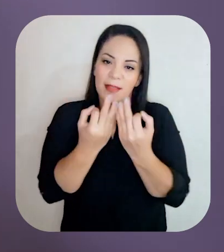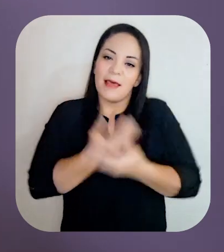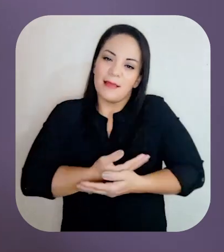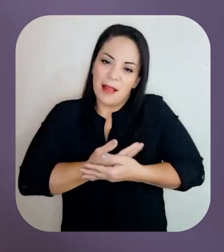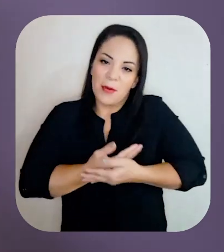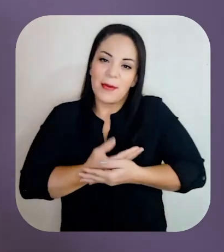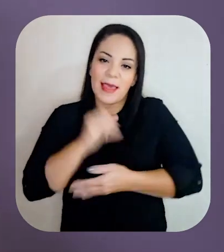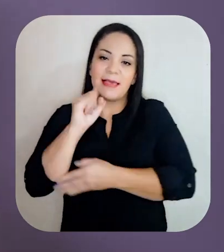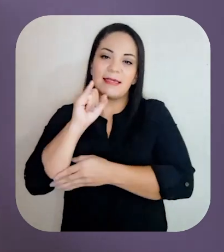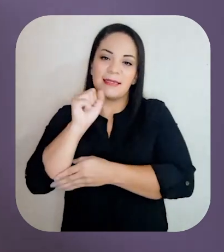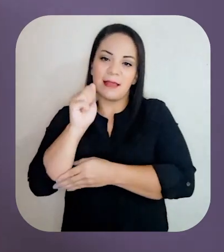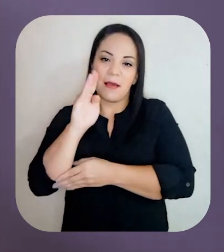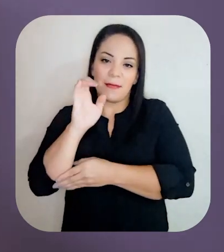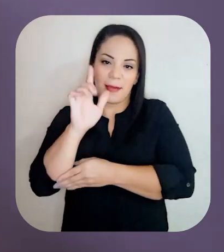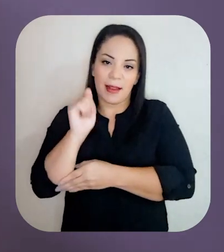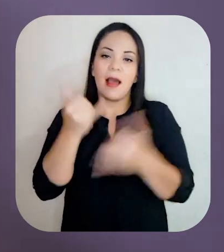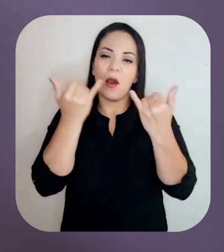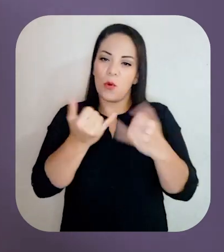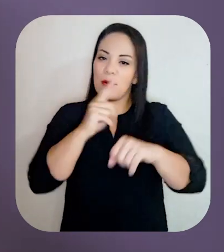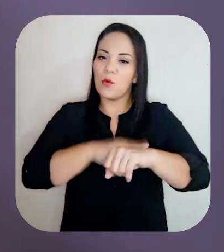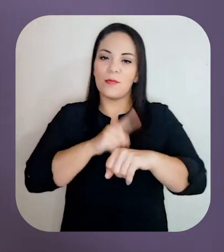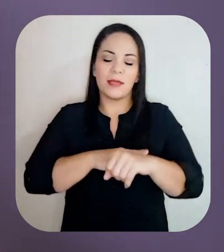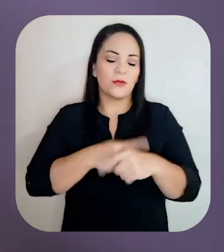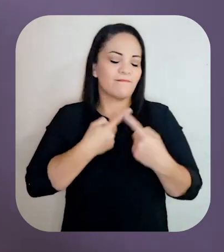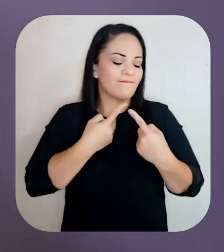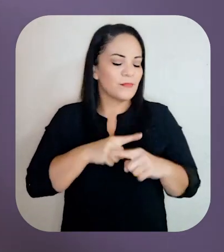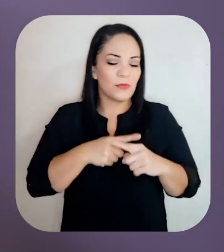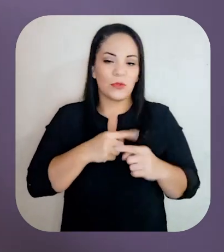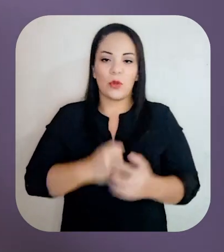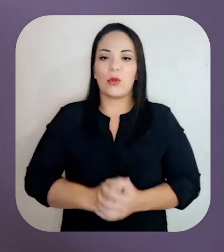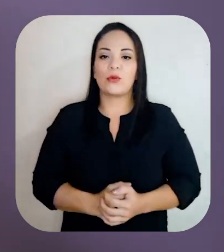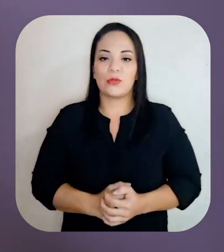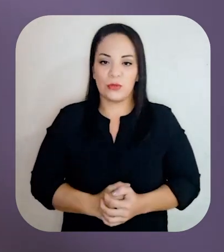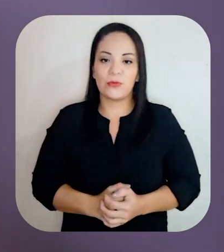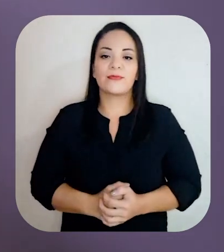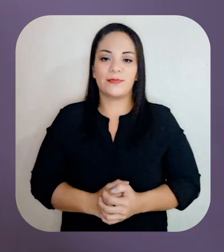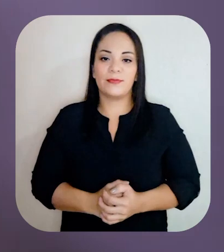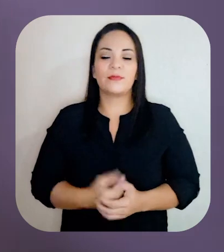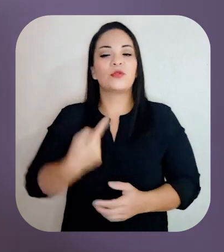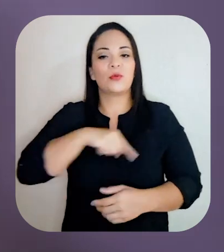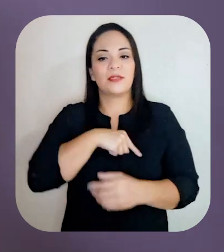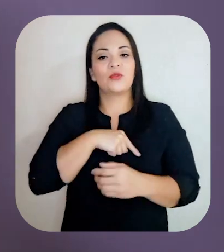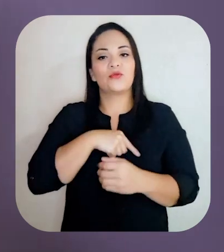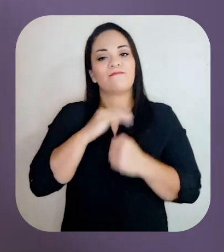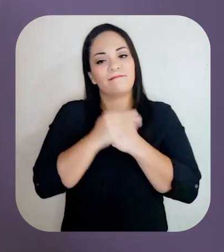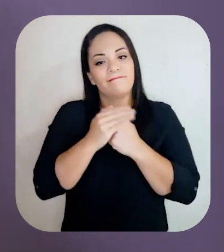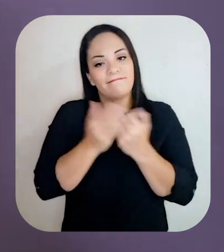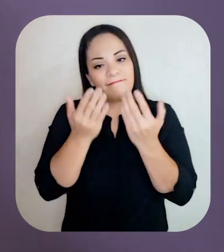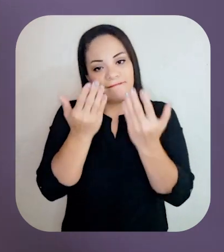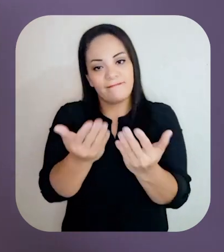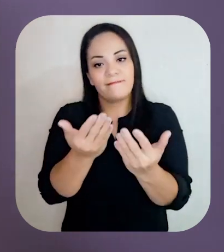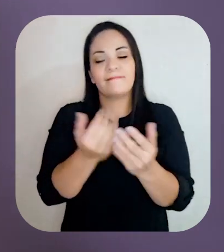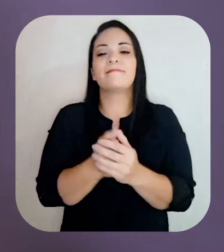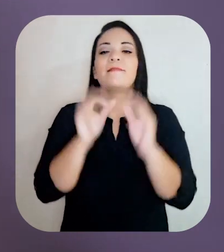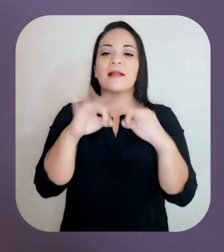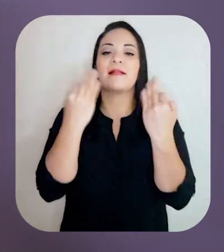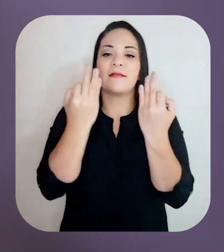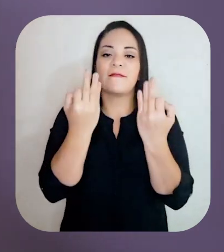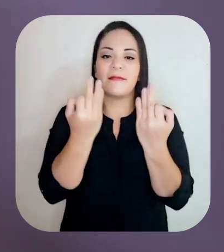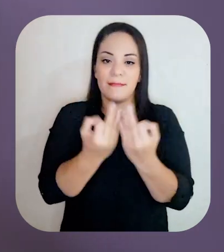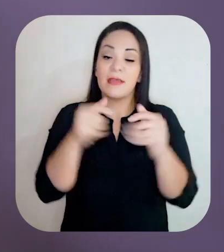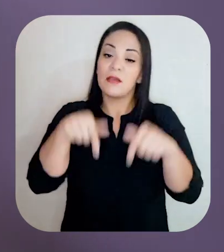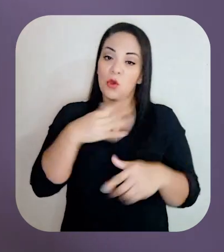toda la familia de Isabela que pasa por este momento tan doloroso y nuestro cariño solidario